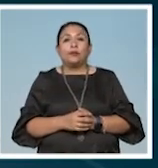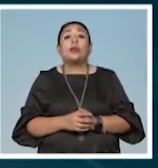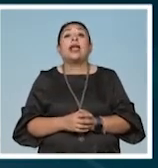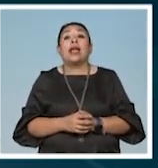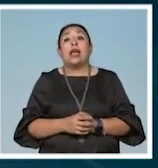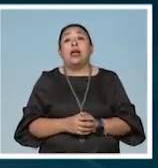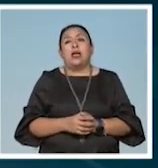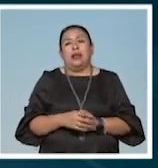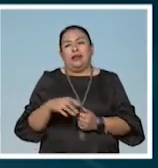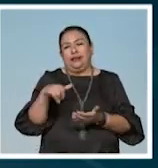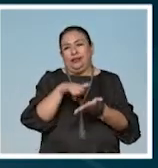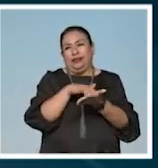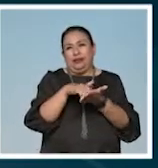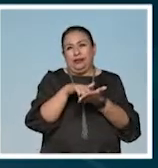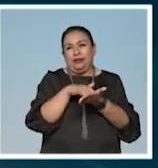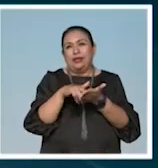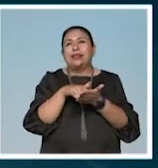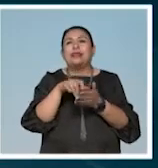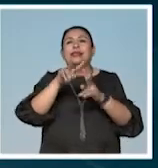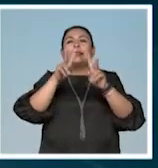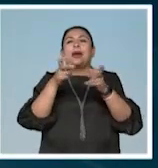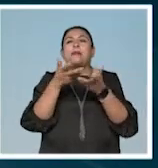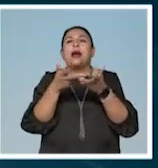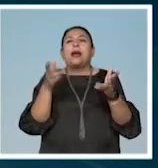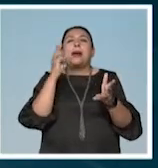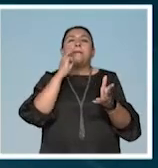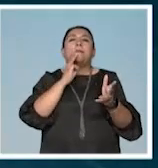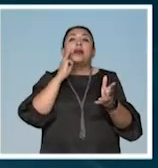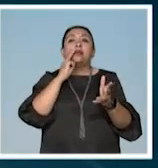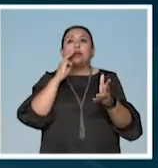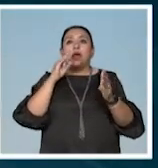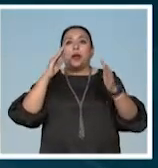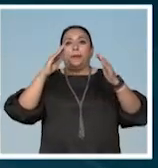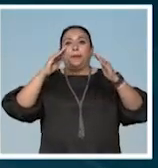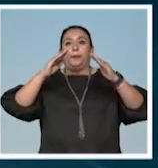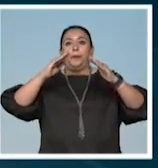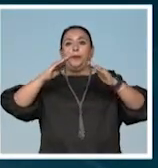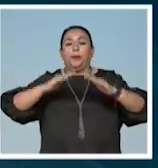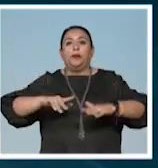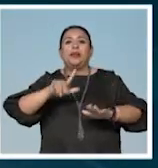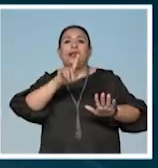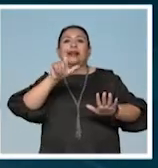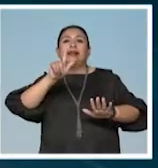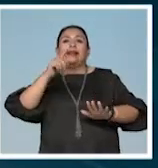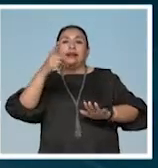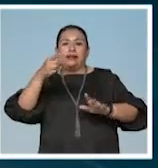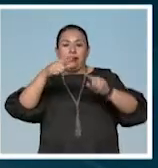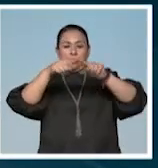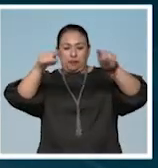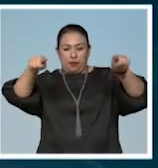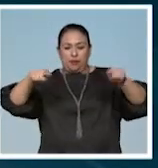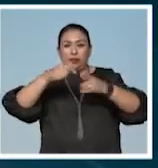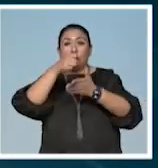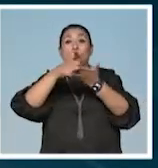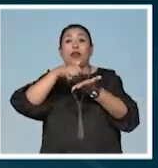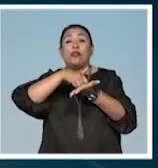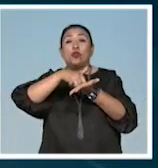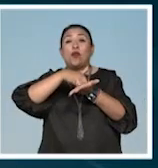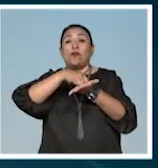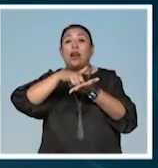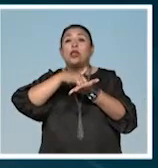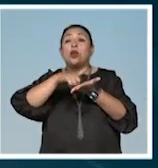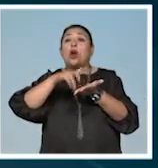La Gran Manzana se está hundiendo. Los 777 kilómetros cuadrados que abarcan la ciudad de Nueva York